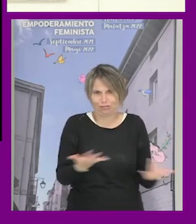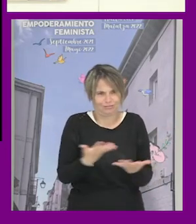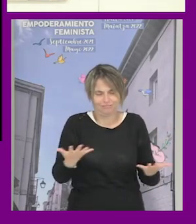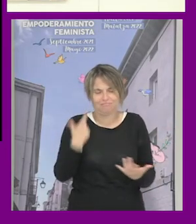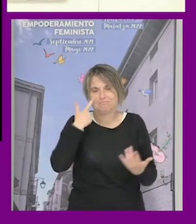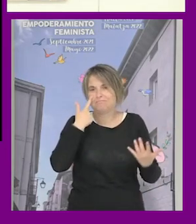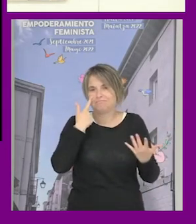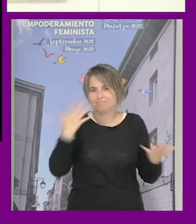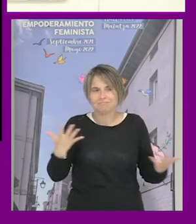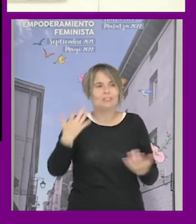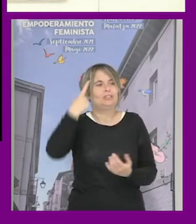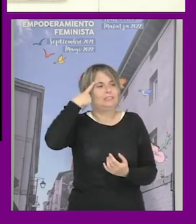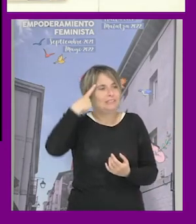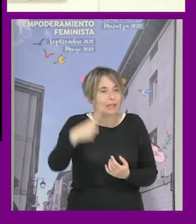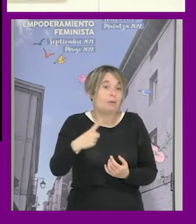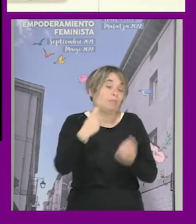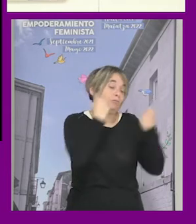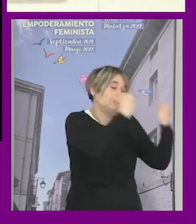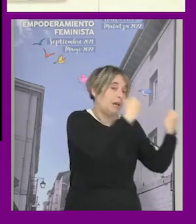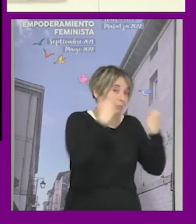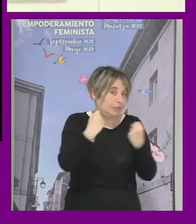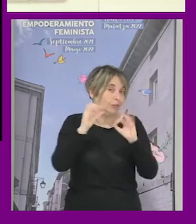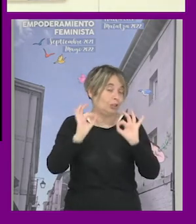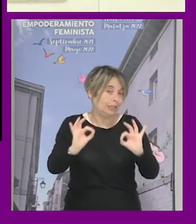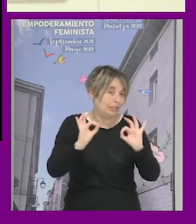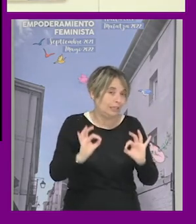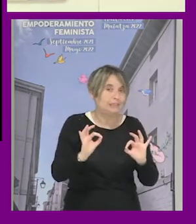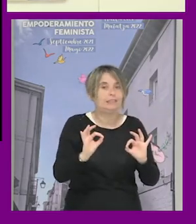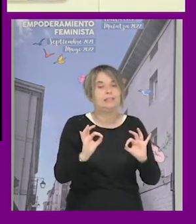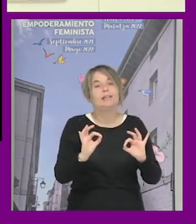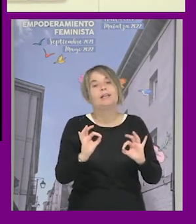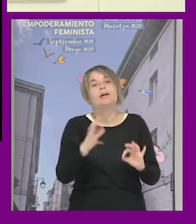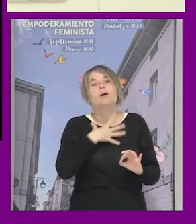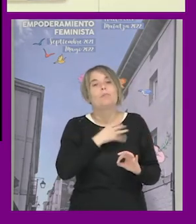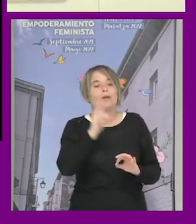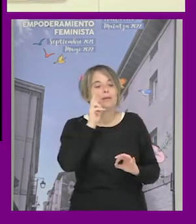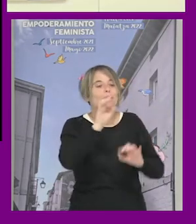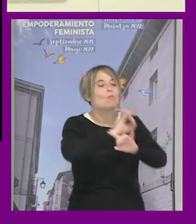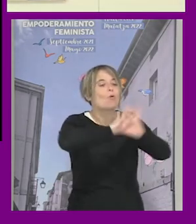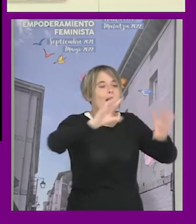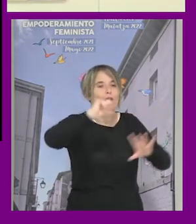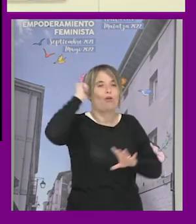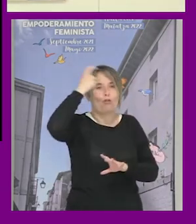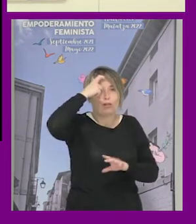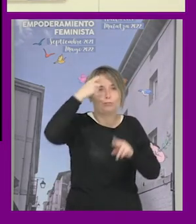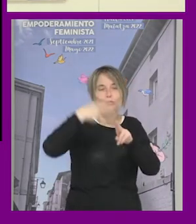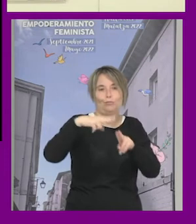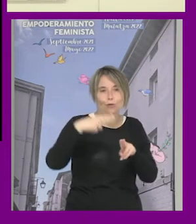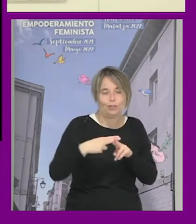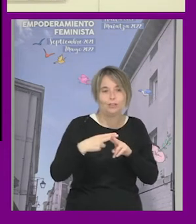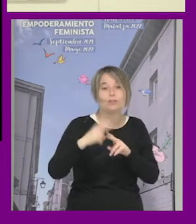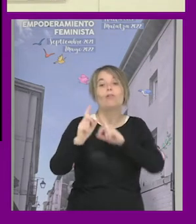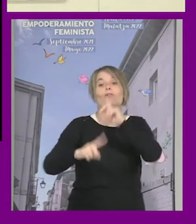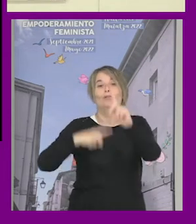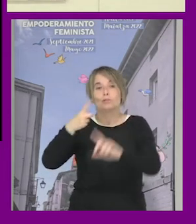pero bueno ya sabemos que a veces en la administración una cosa son lo que se puede ver claro a nivel conceptual o político y la otra es que a veces